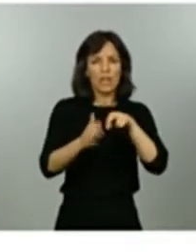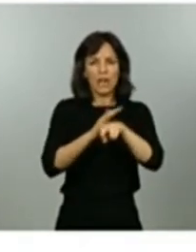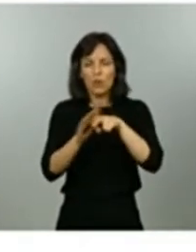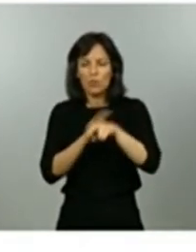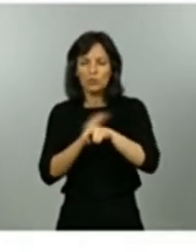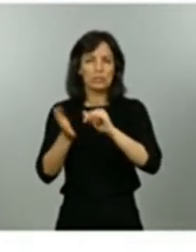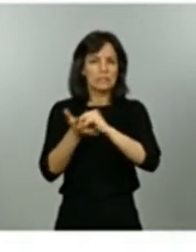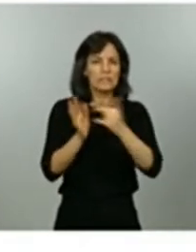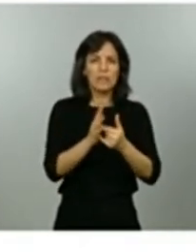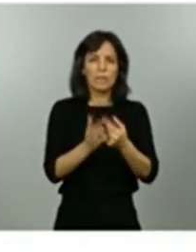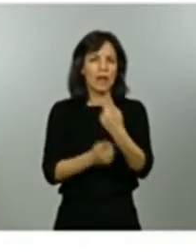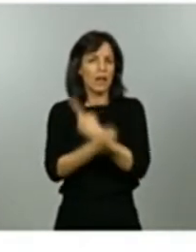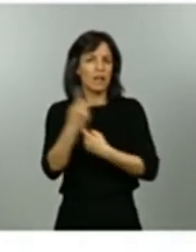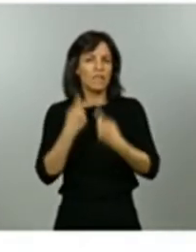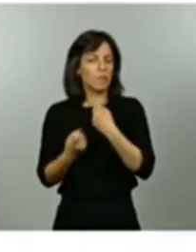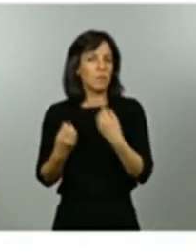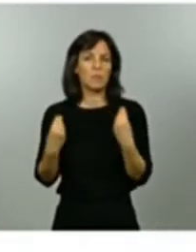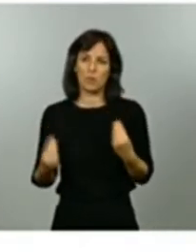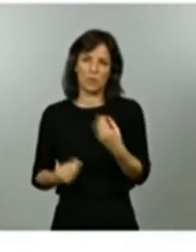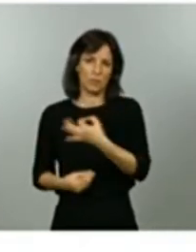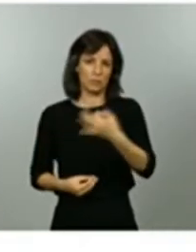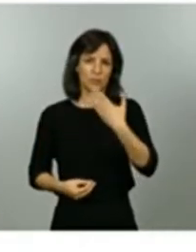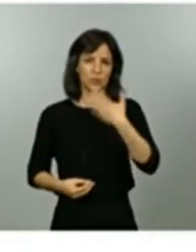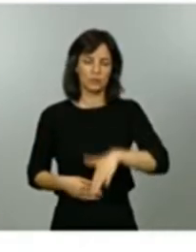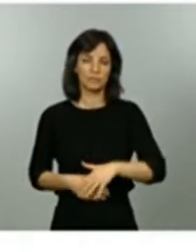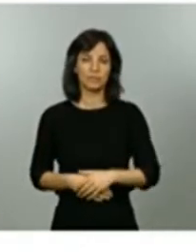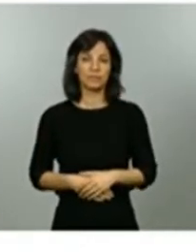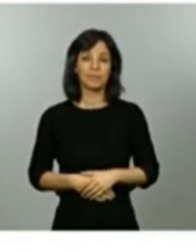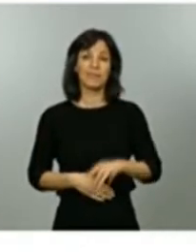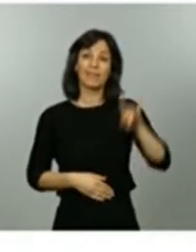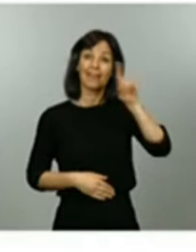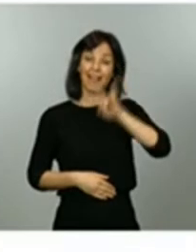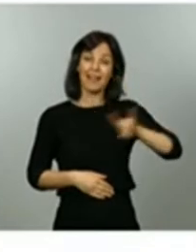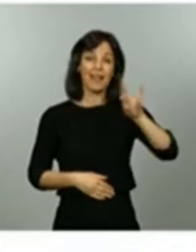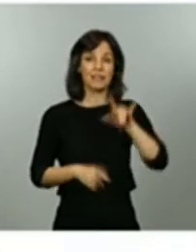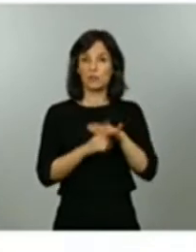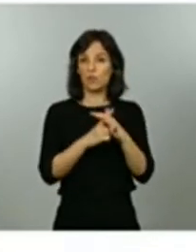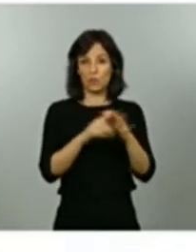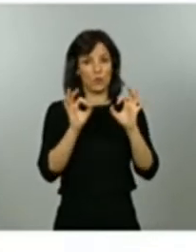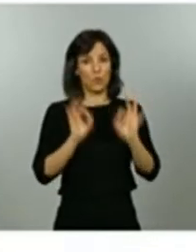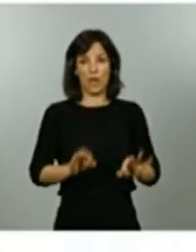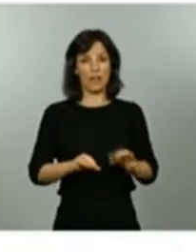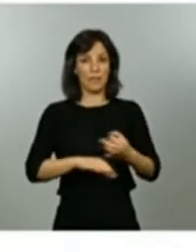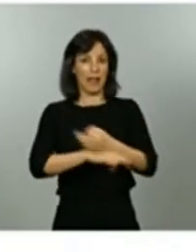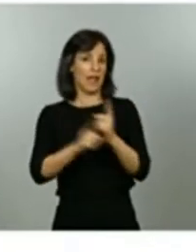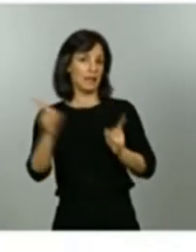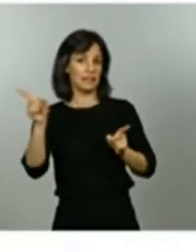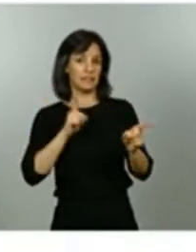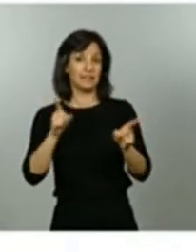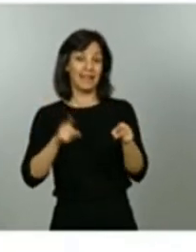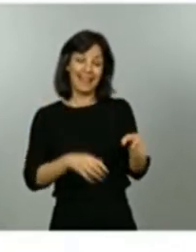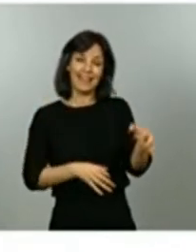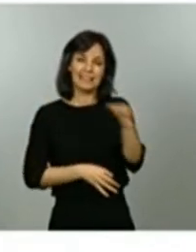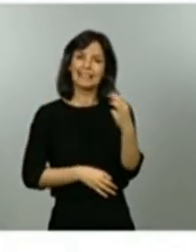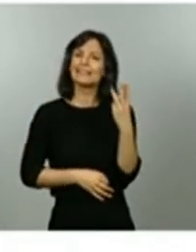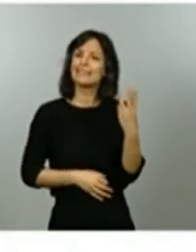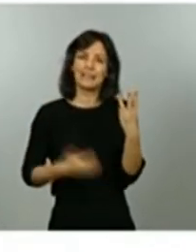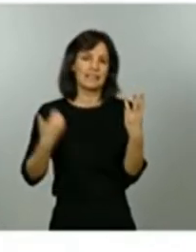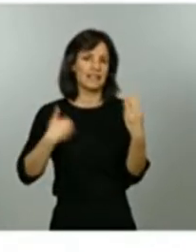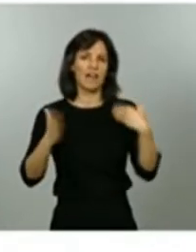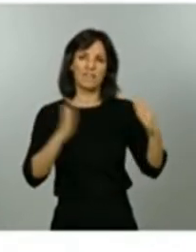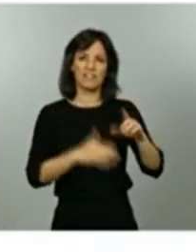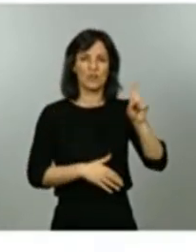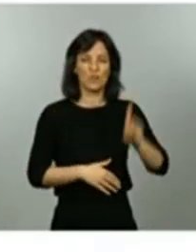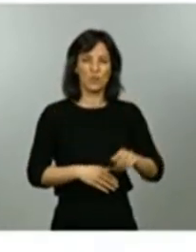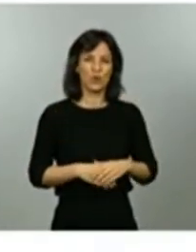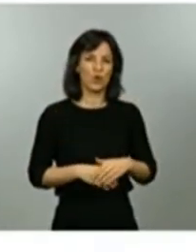información muy adecuada en Canarias estamos en la misma situación que en Baleares teníamos ya tres islas que habían pasado de fase el Hierro la